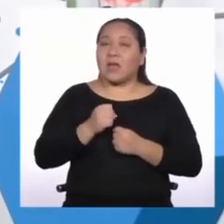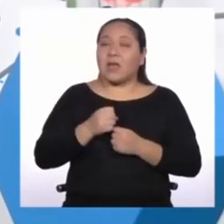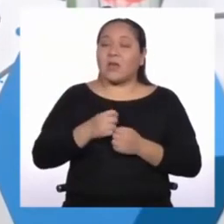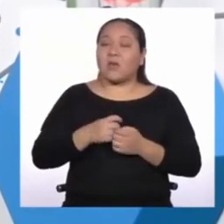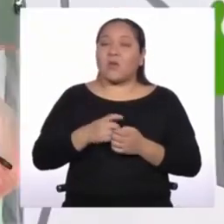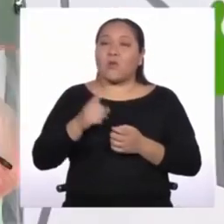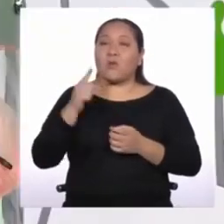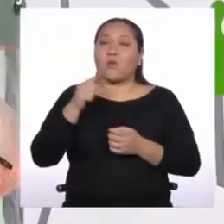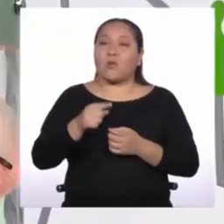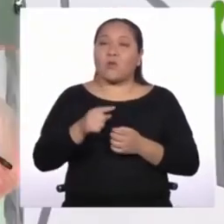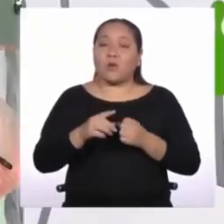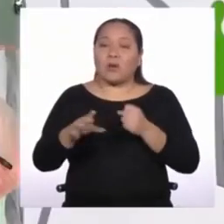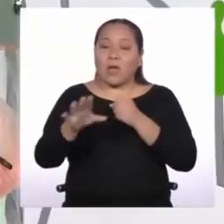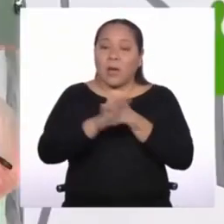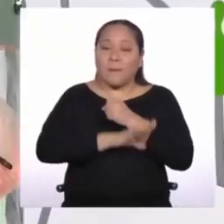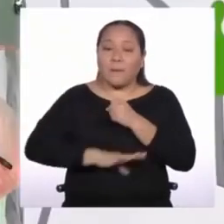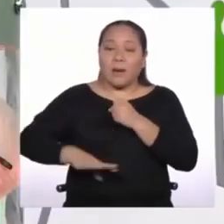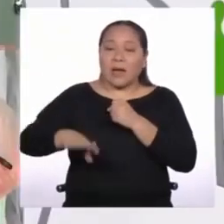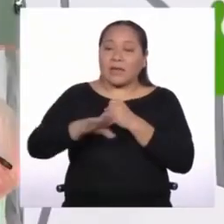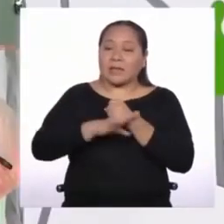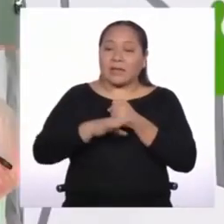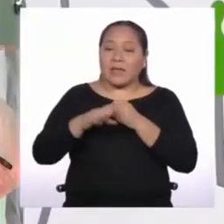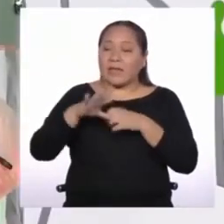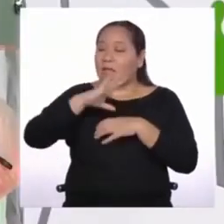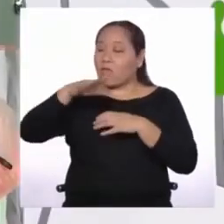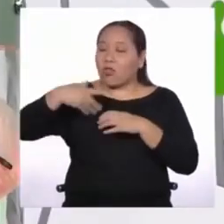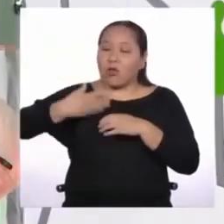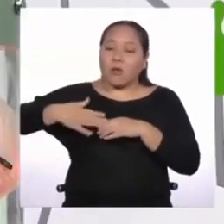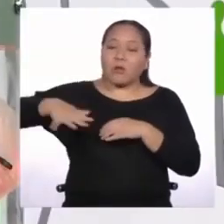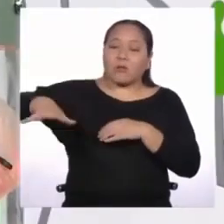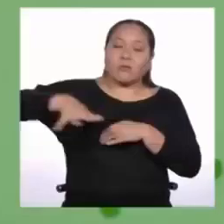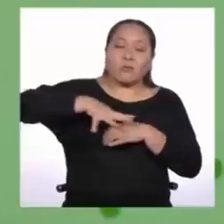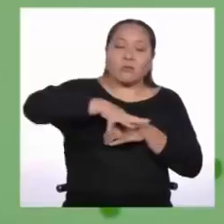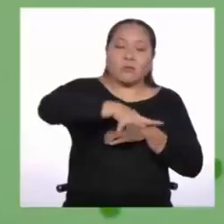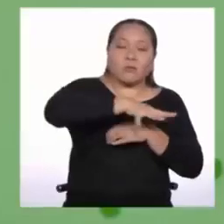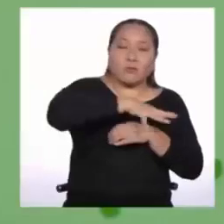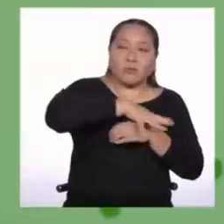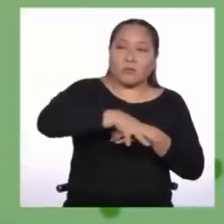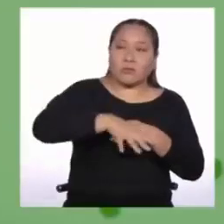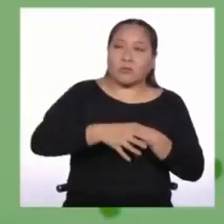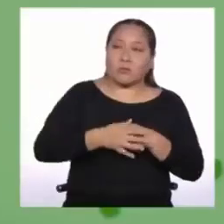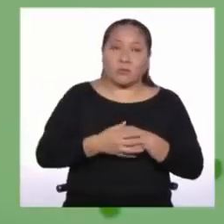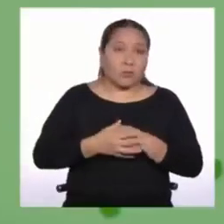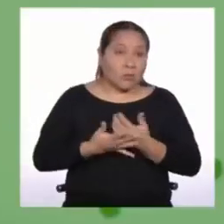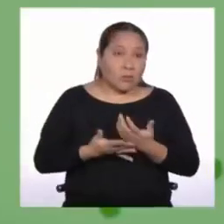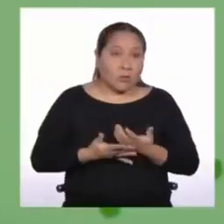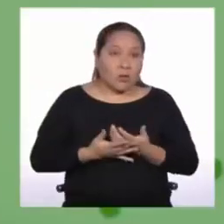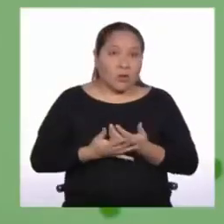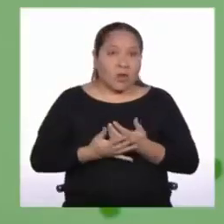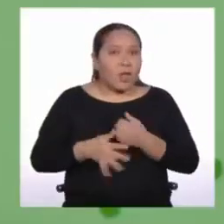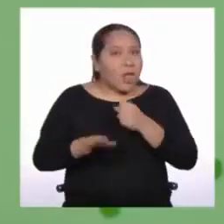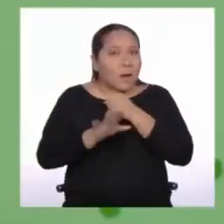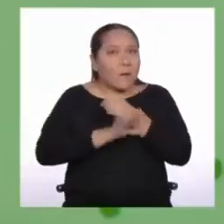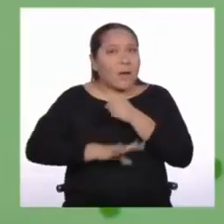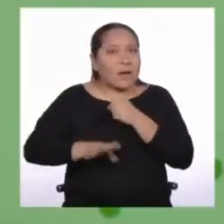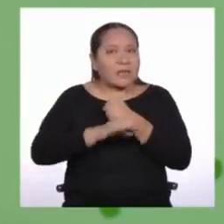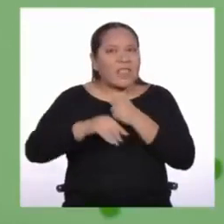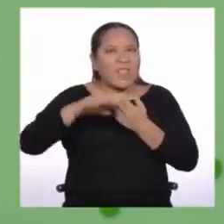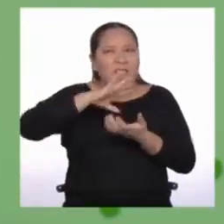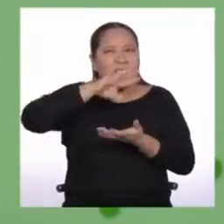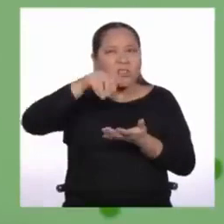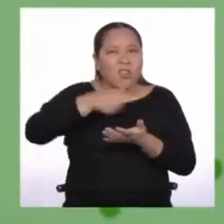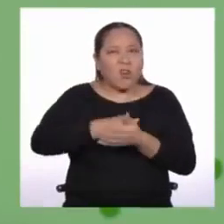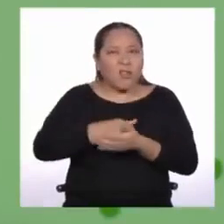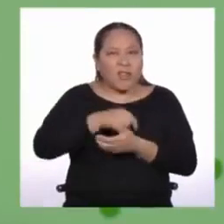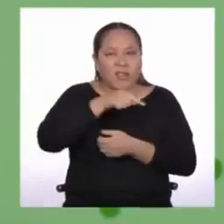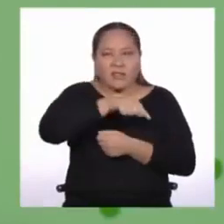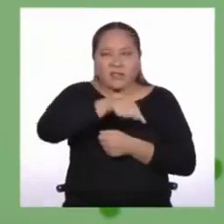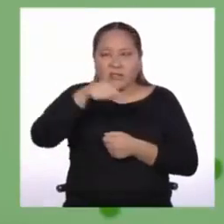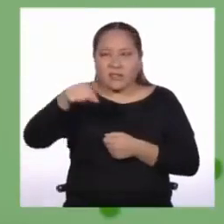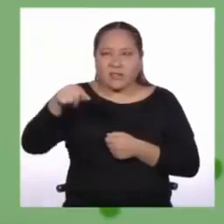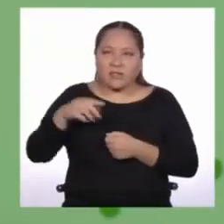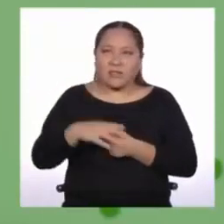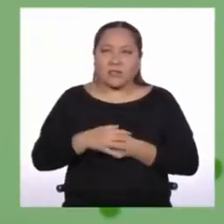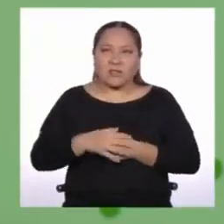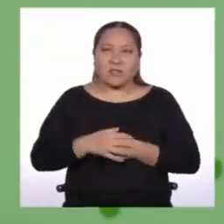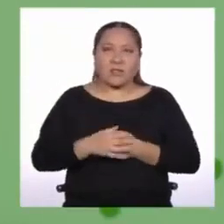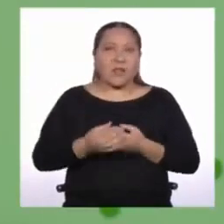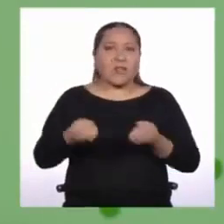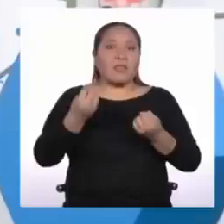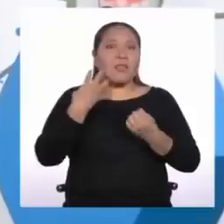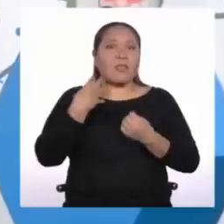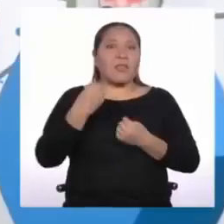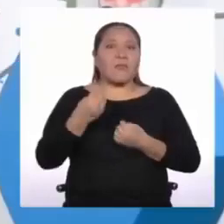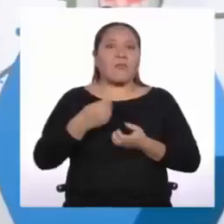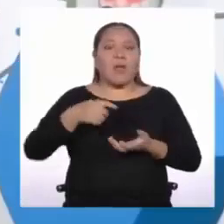energía que es el origen de todas las energías que necesita el ser humano. ¿El origen de todas las energías? ¿Cuál es esa? El caldo de